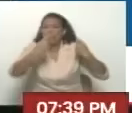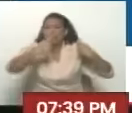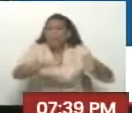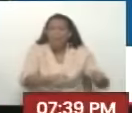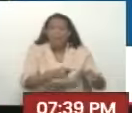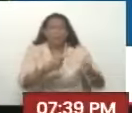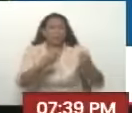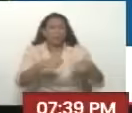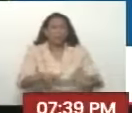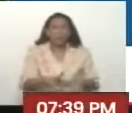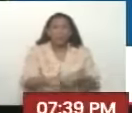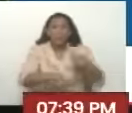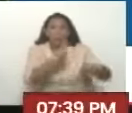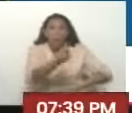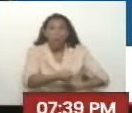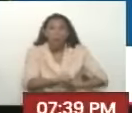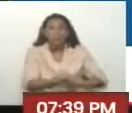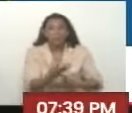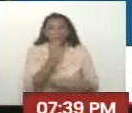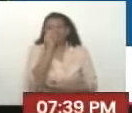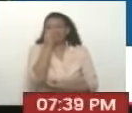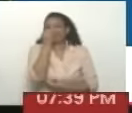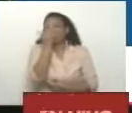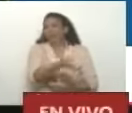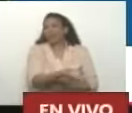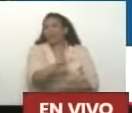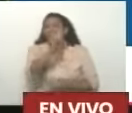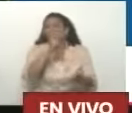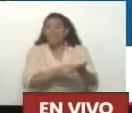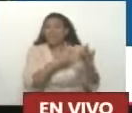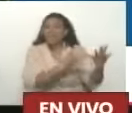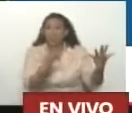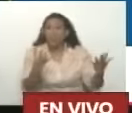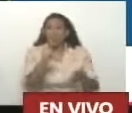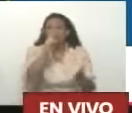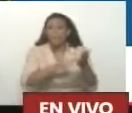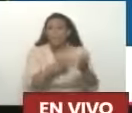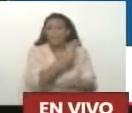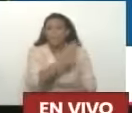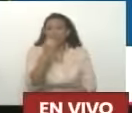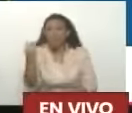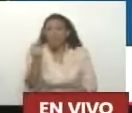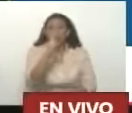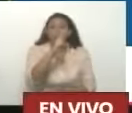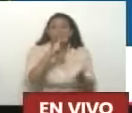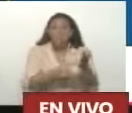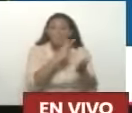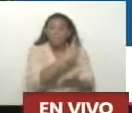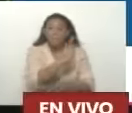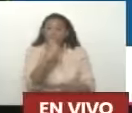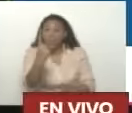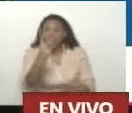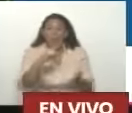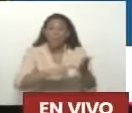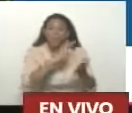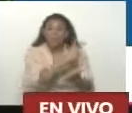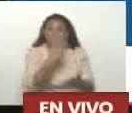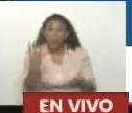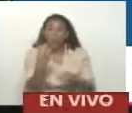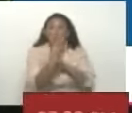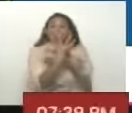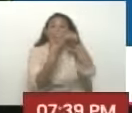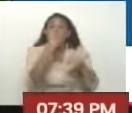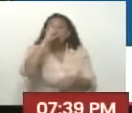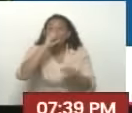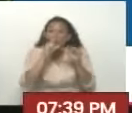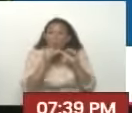Y después de hacer El ridículo 2019 2020 2021 2022 4 años Continuos